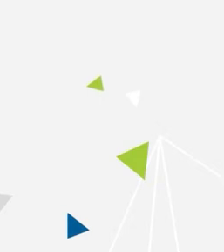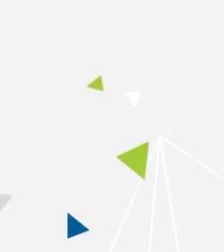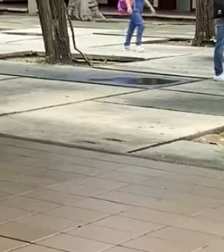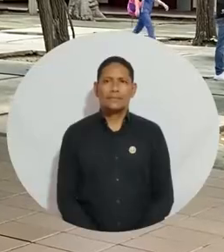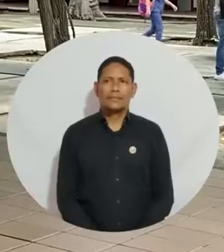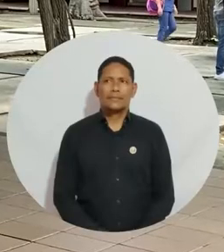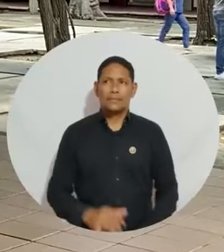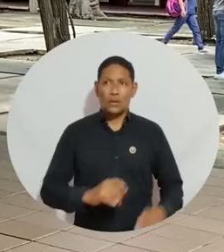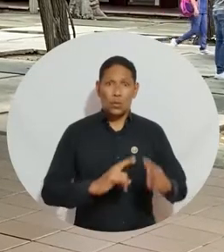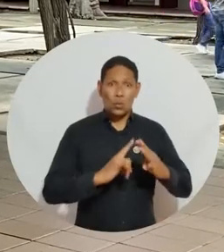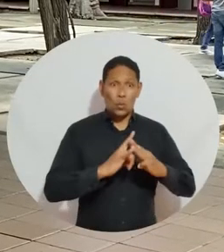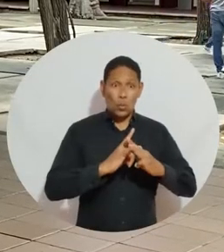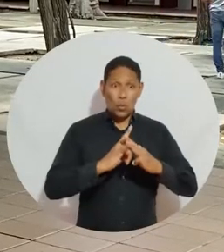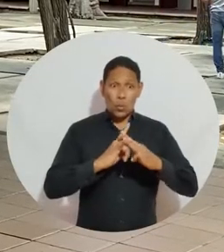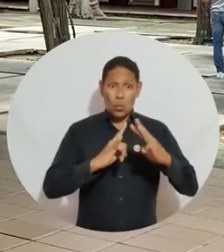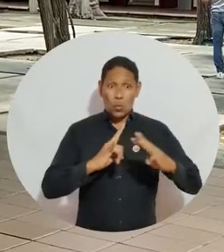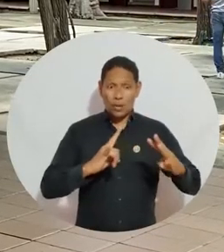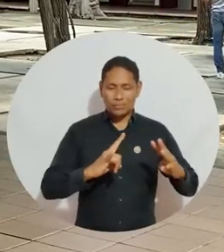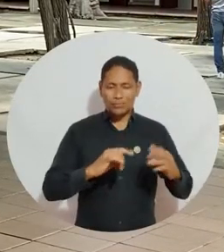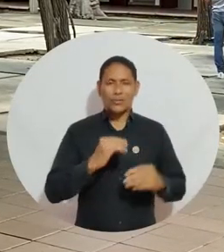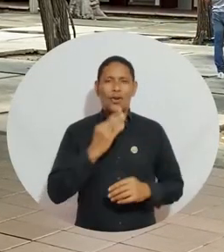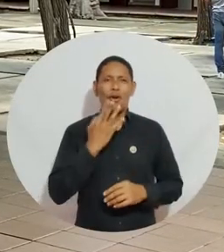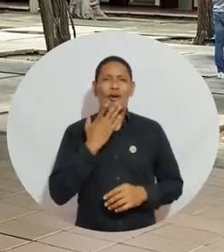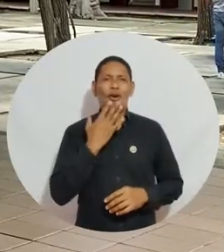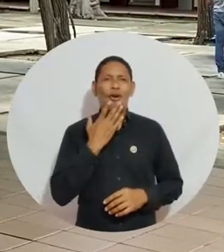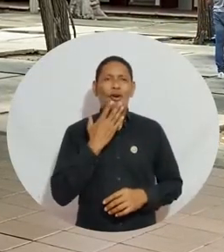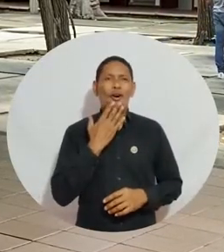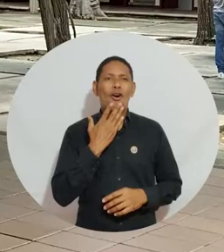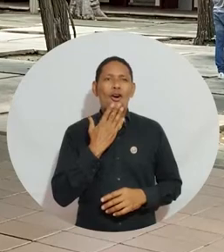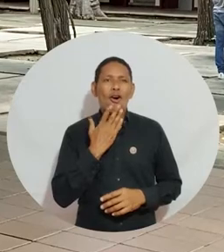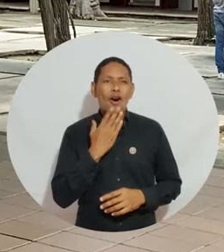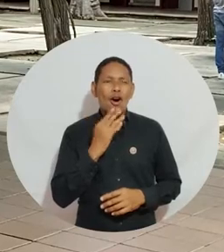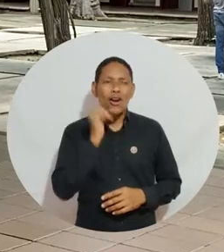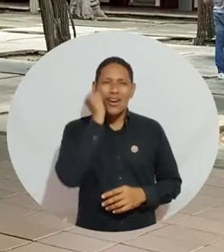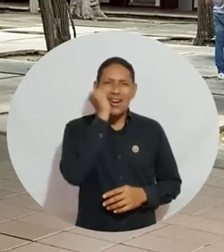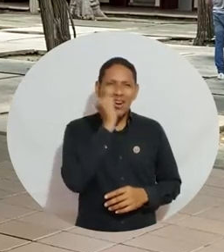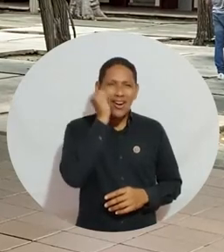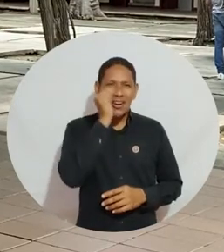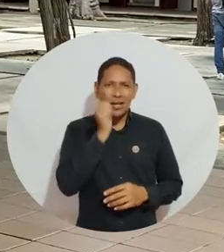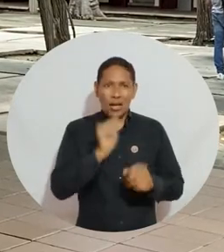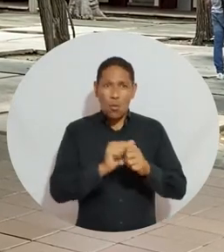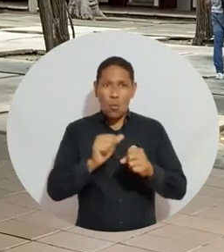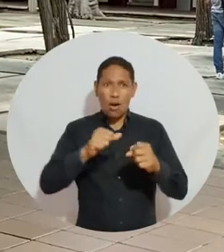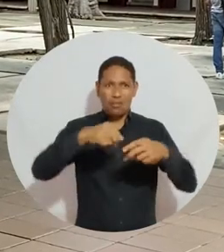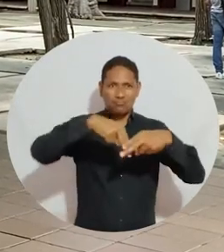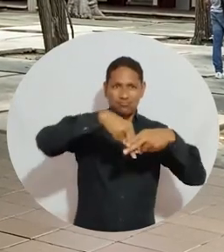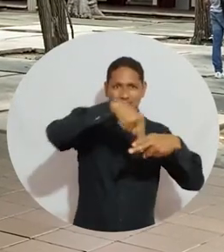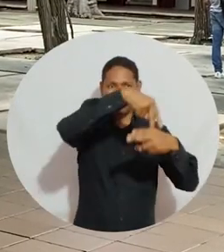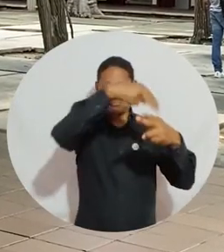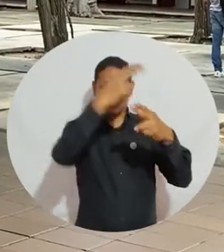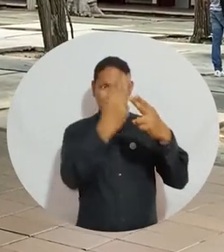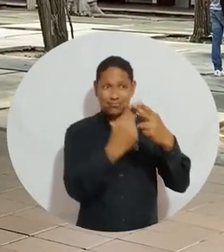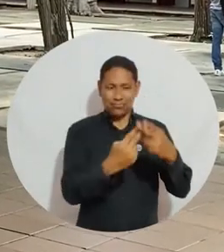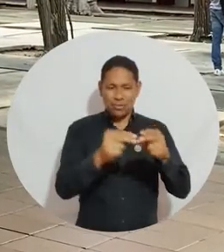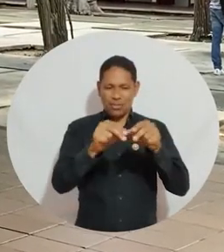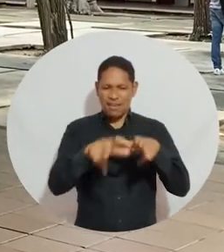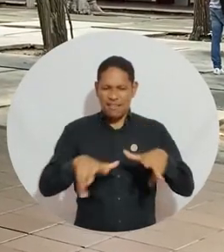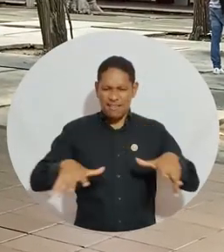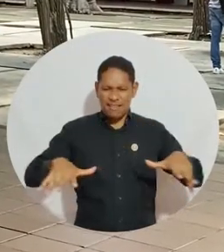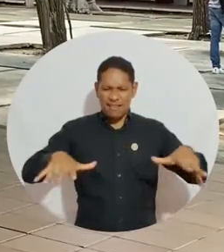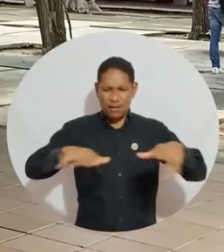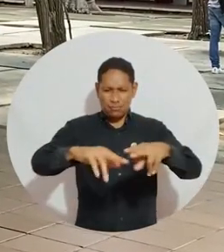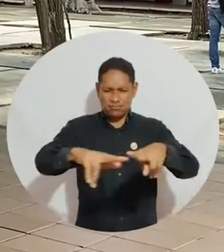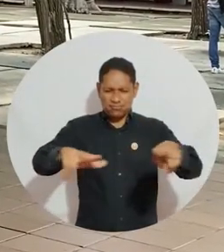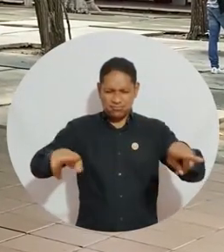La Universidad del Magdalena Se vistió de rosa y conformó un gigante lazo humano que simboliza la campaña contra el